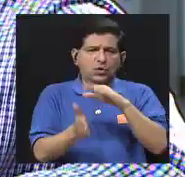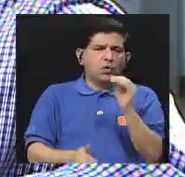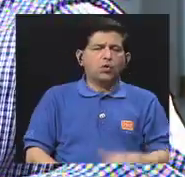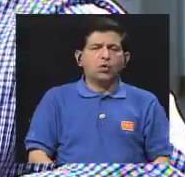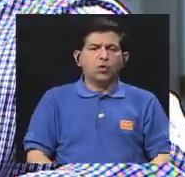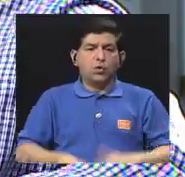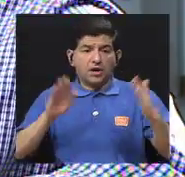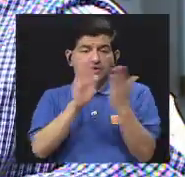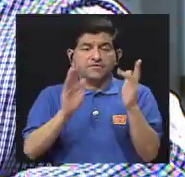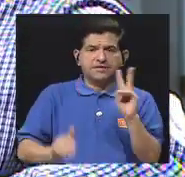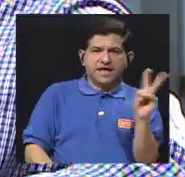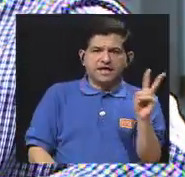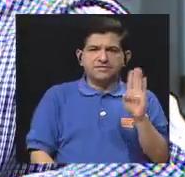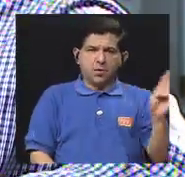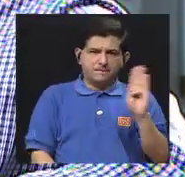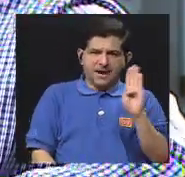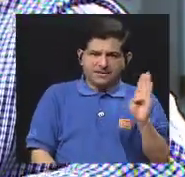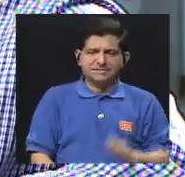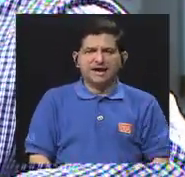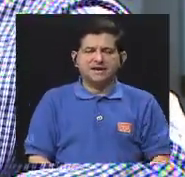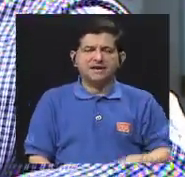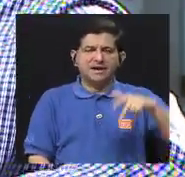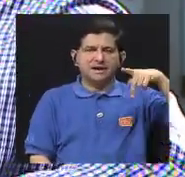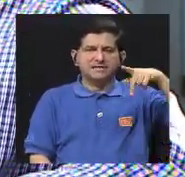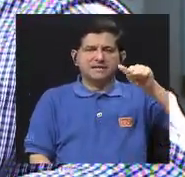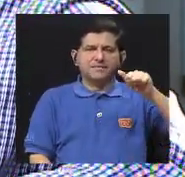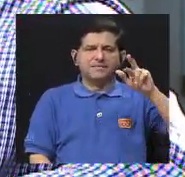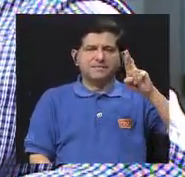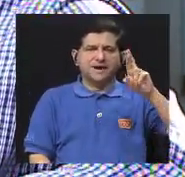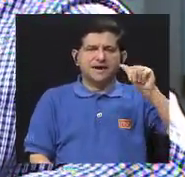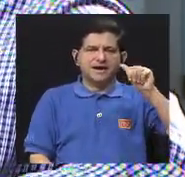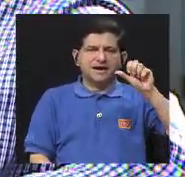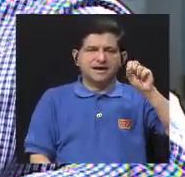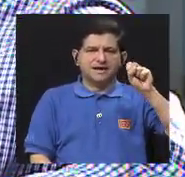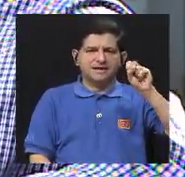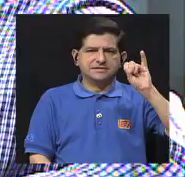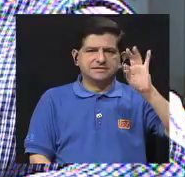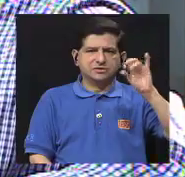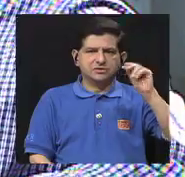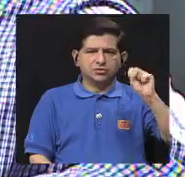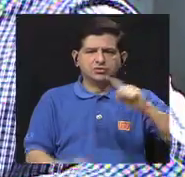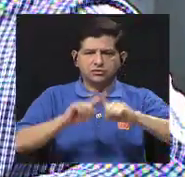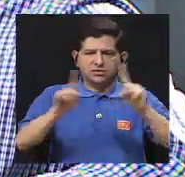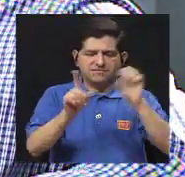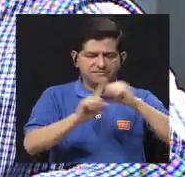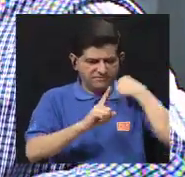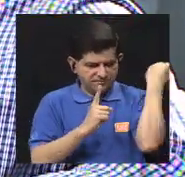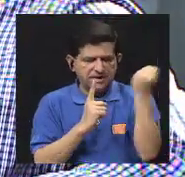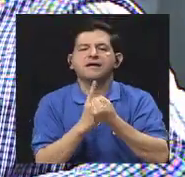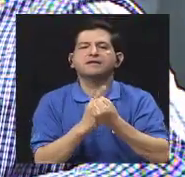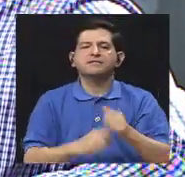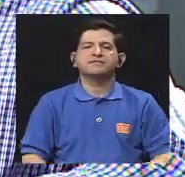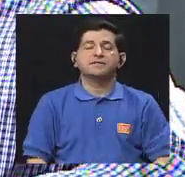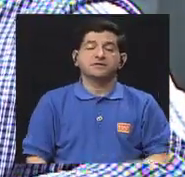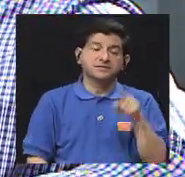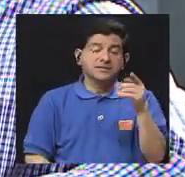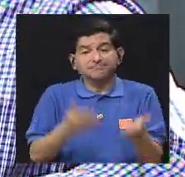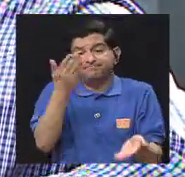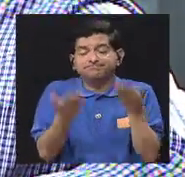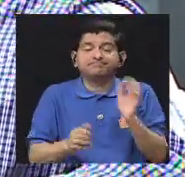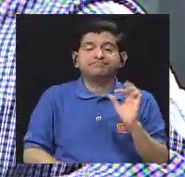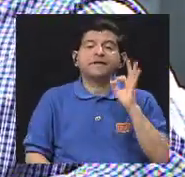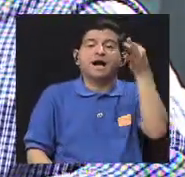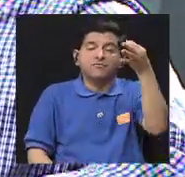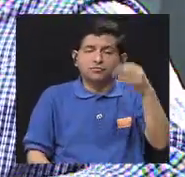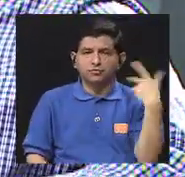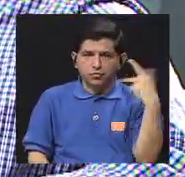con exposición a virus, bacterias, parásitos, en fin, toda una serie de condiciones, ¿verdad?, que eventualmente